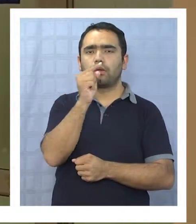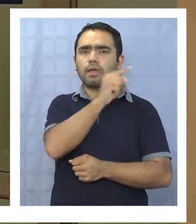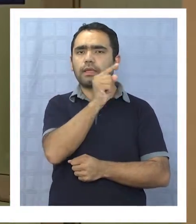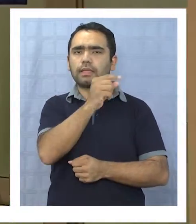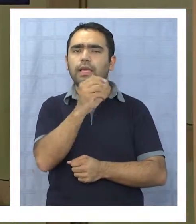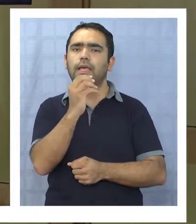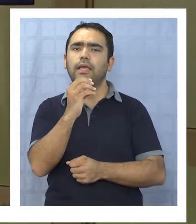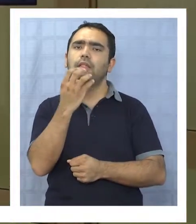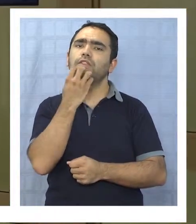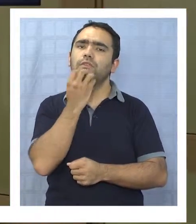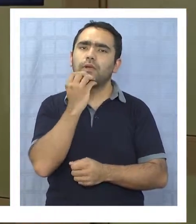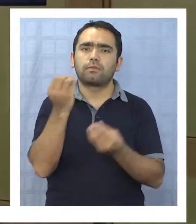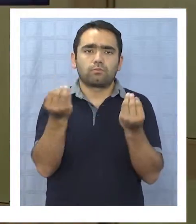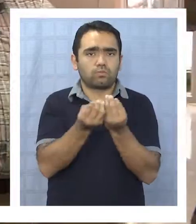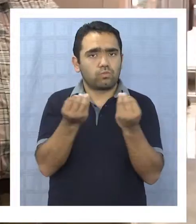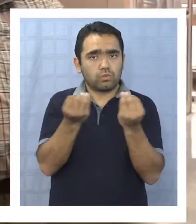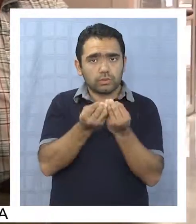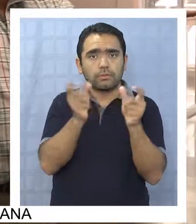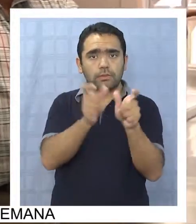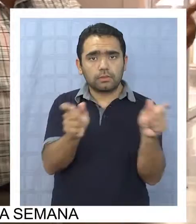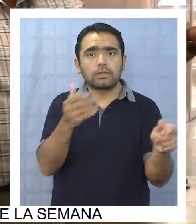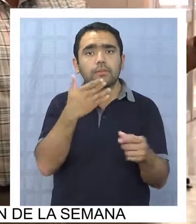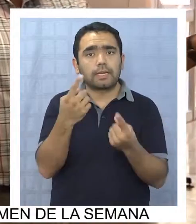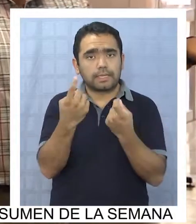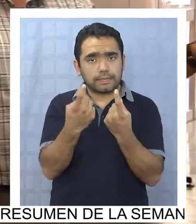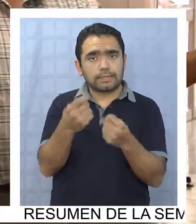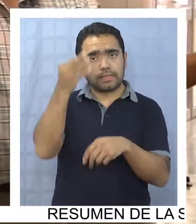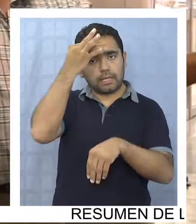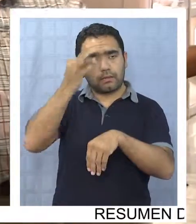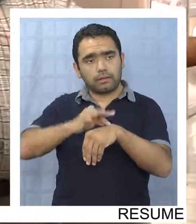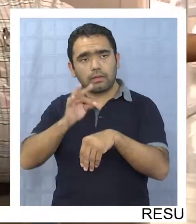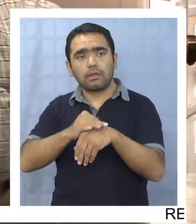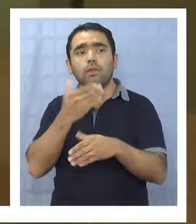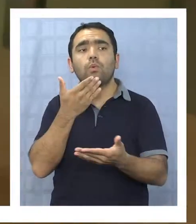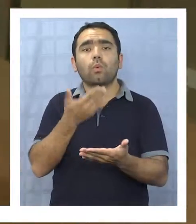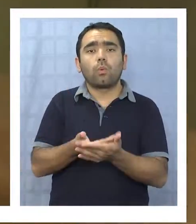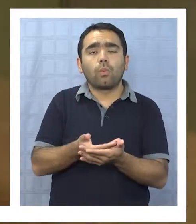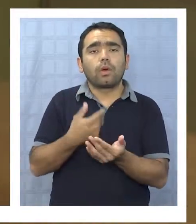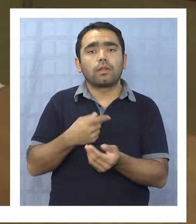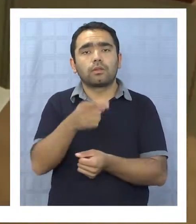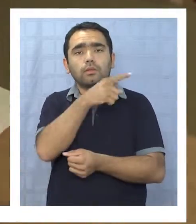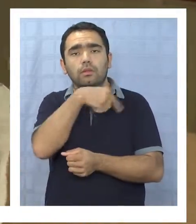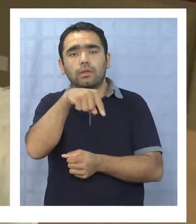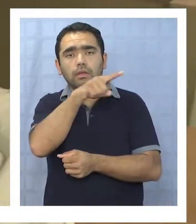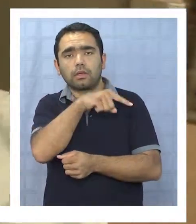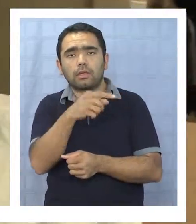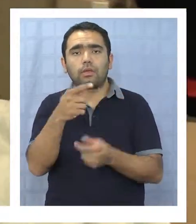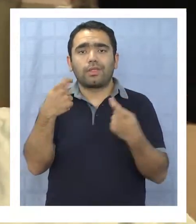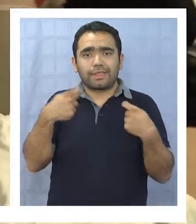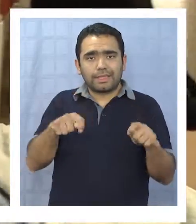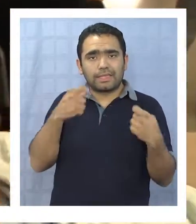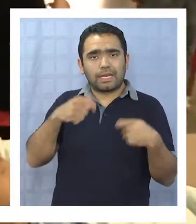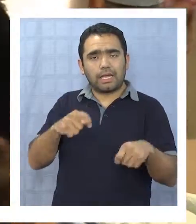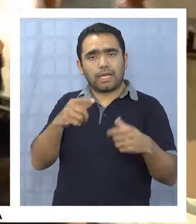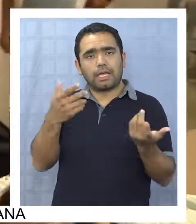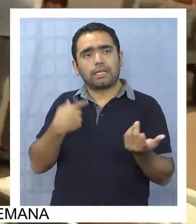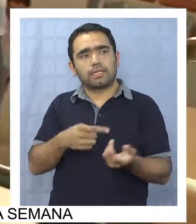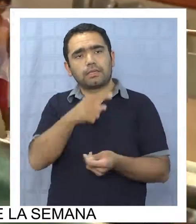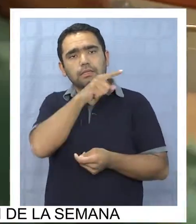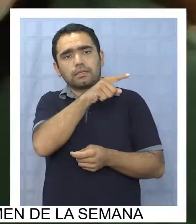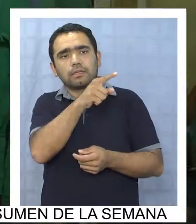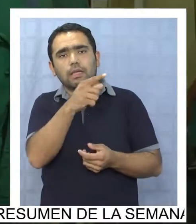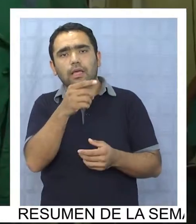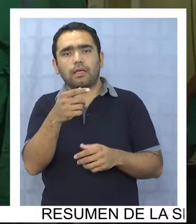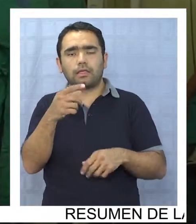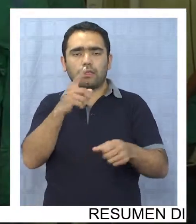región es tan grande y el sufrimiento que tienen ellos cuando están siendo tratados es lamentable, tienen que venirse